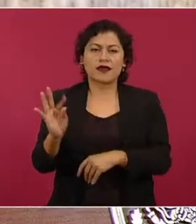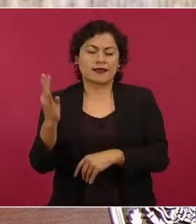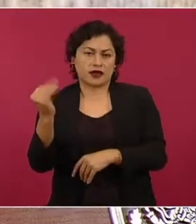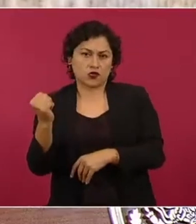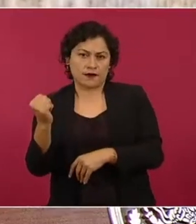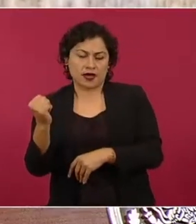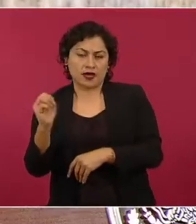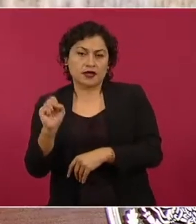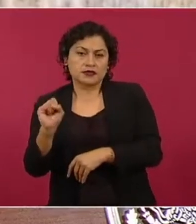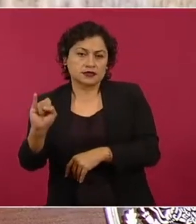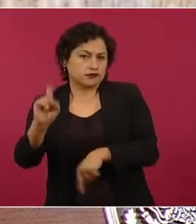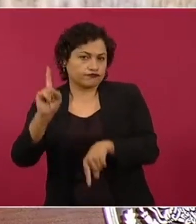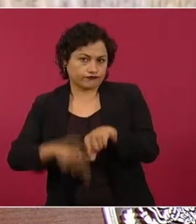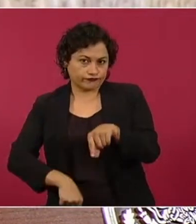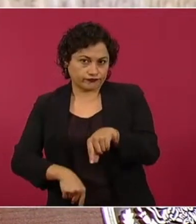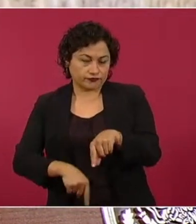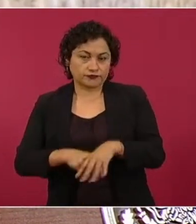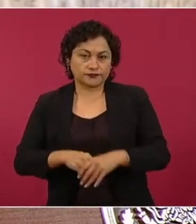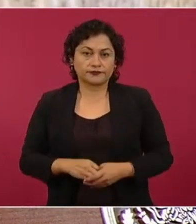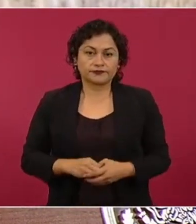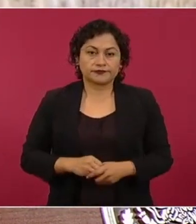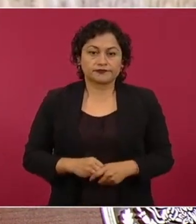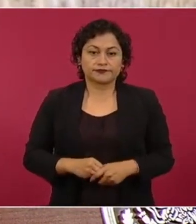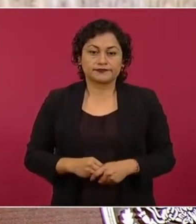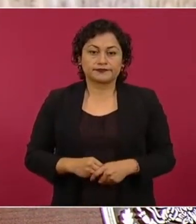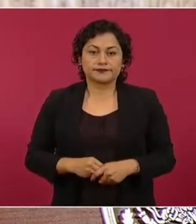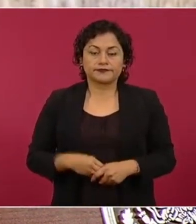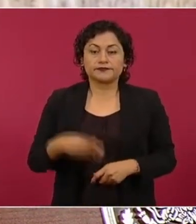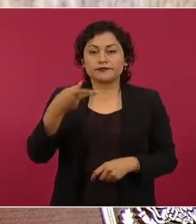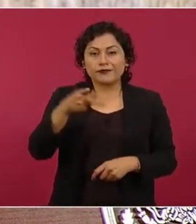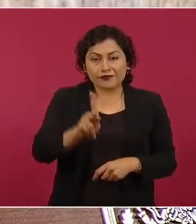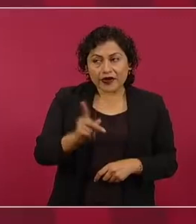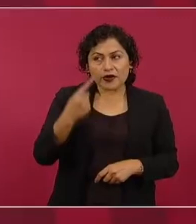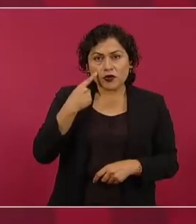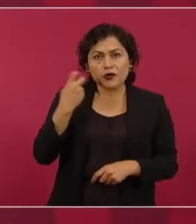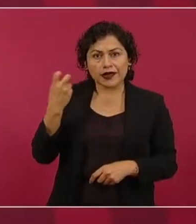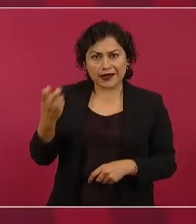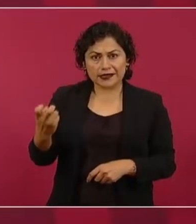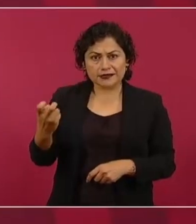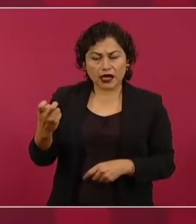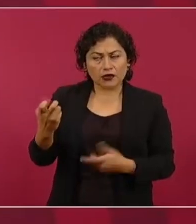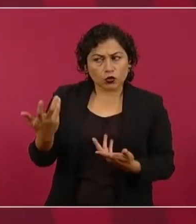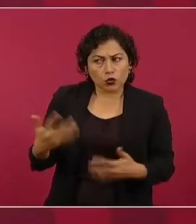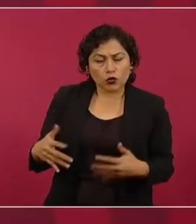que se quitaran. Pero es un ejercicio democrático.